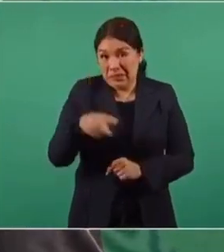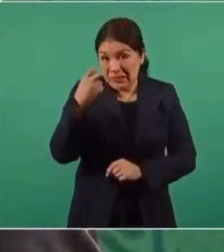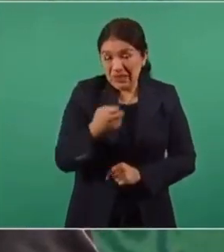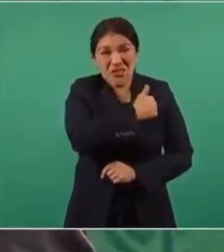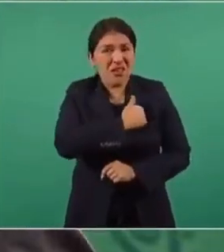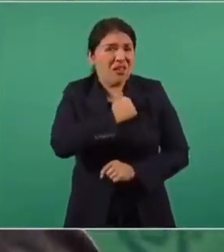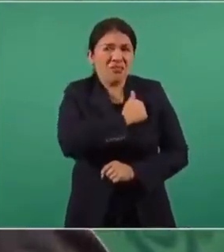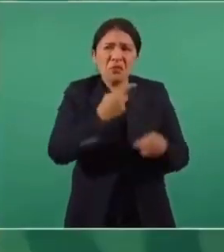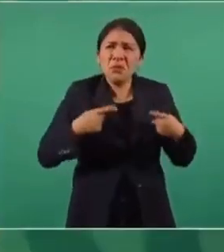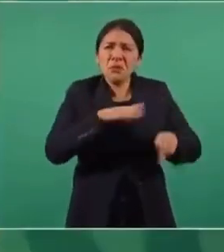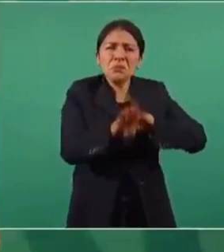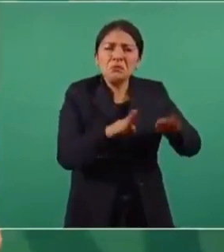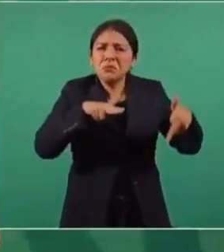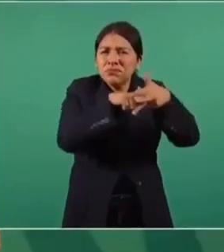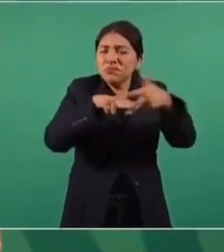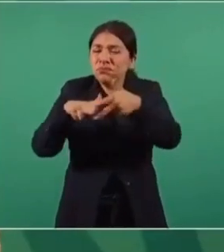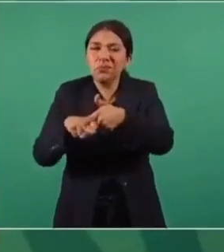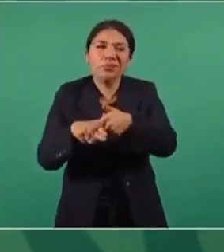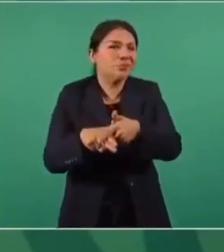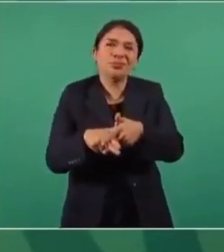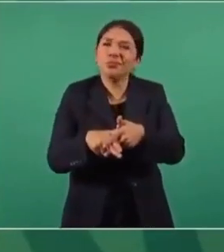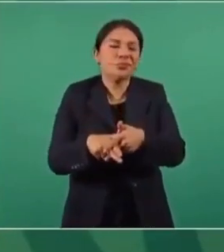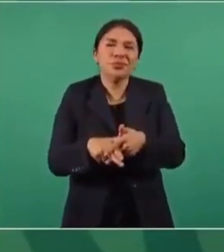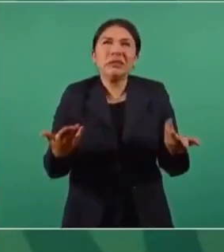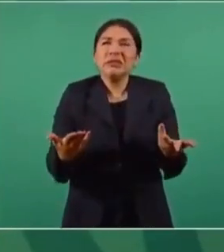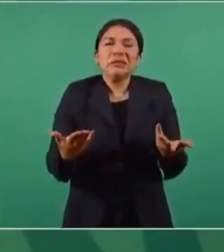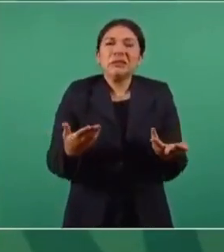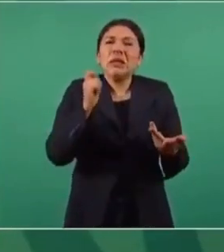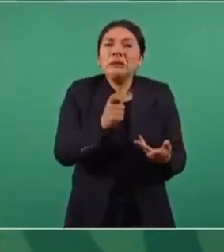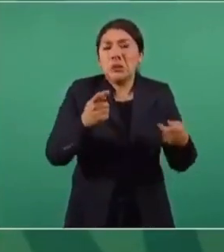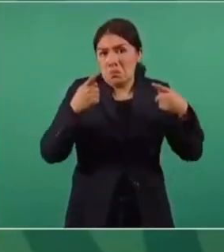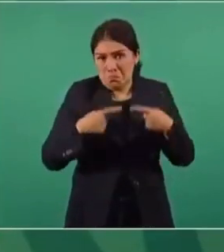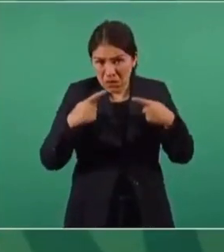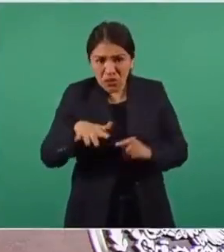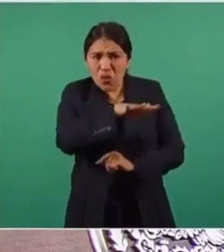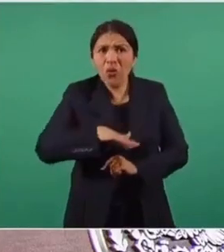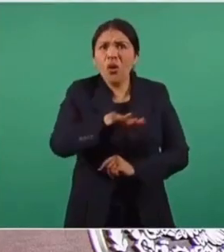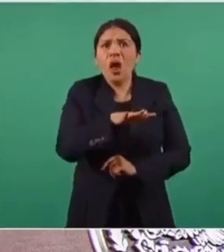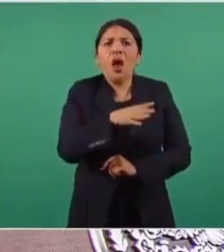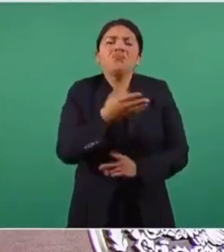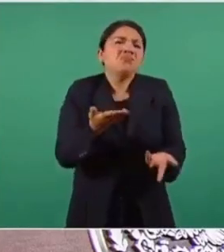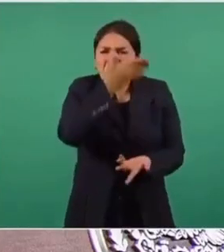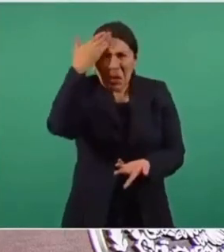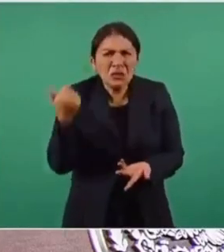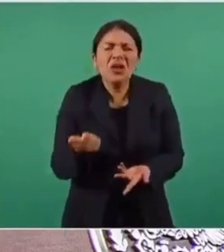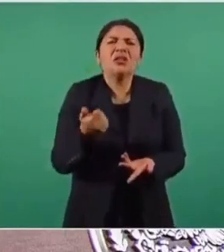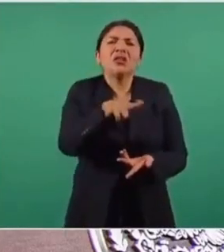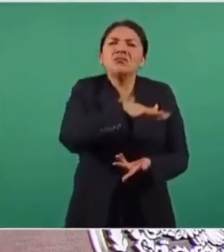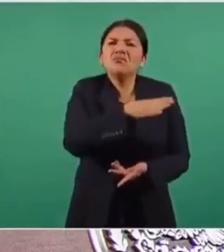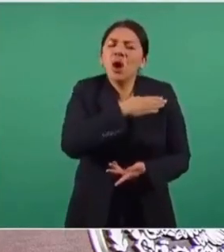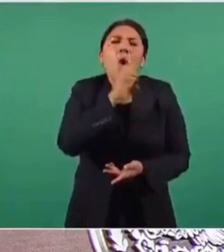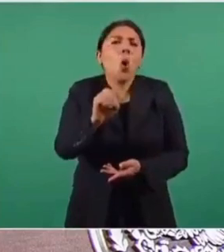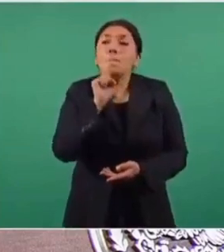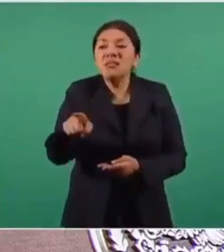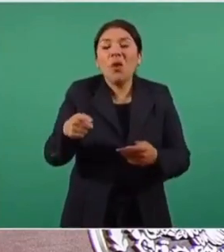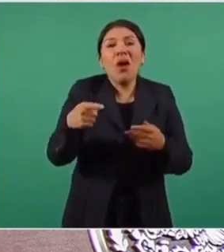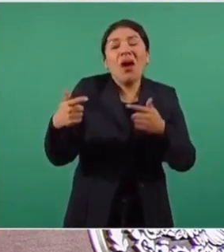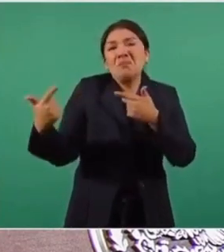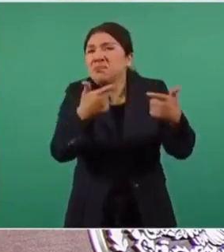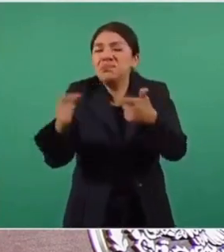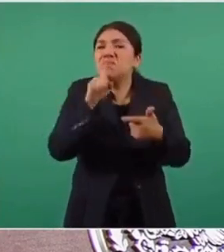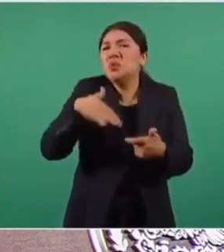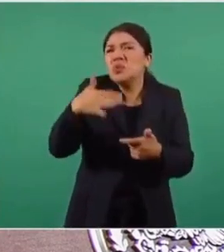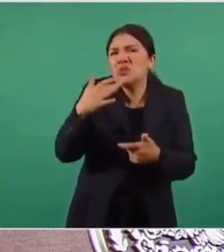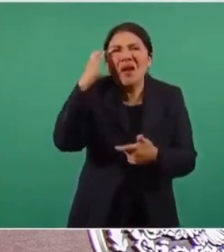lamentable por los homicidios que se cometen, sean de ciudadanos inocentes o entre ellos mismos, son seres